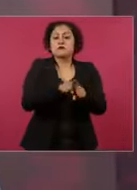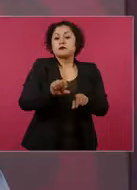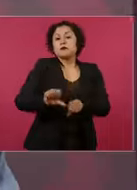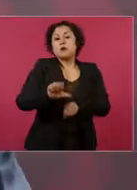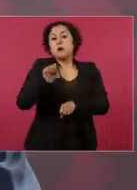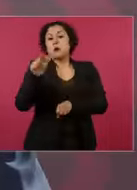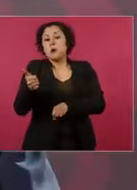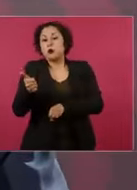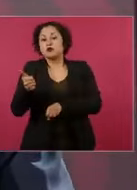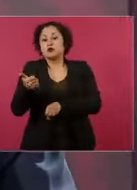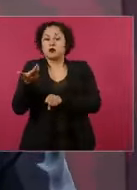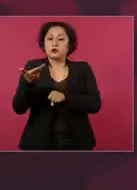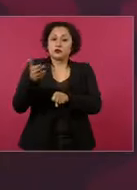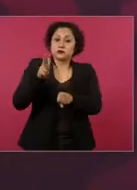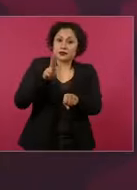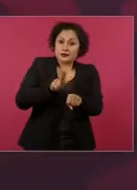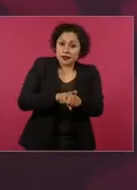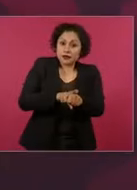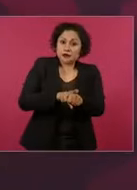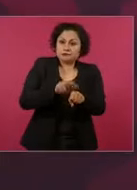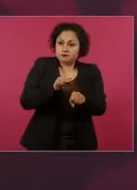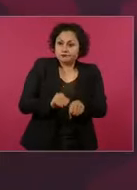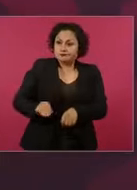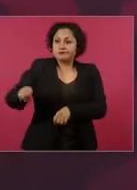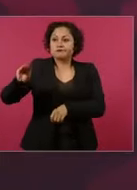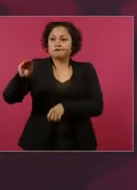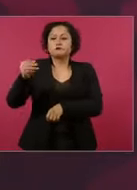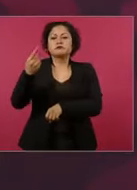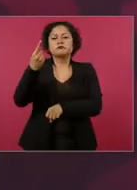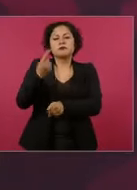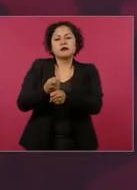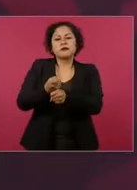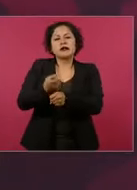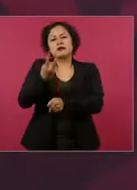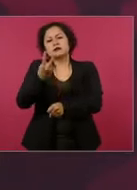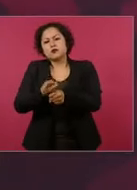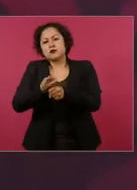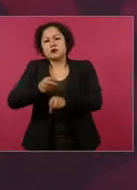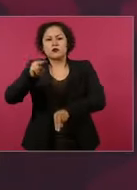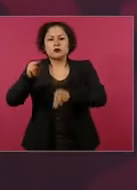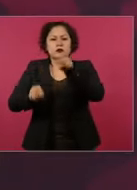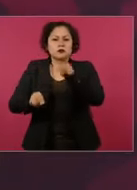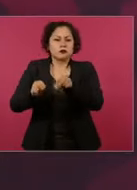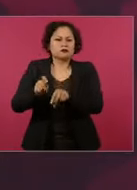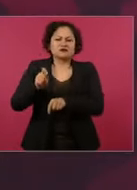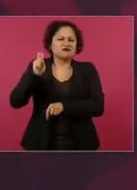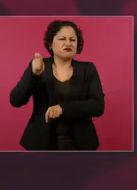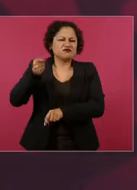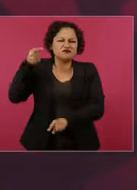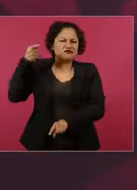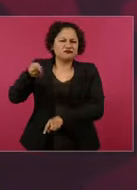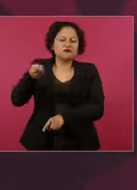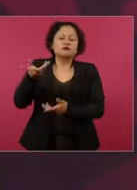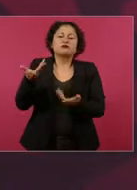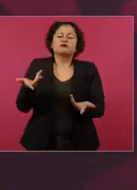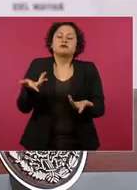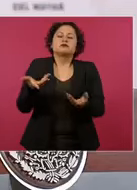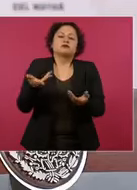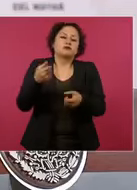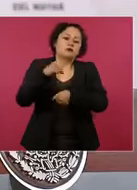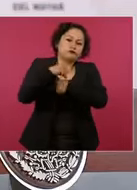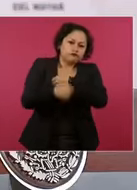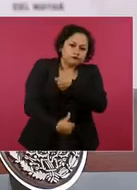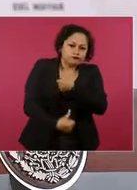nivel. Esto es para estudios, intervenciones quirúrgicas, que se